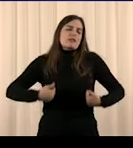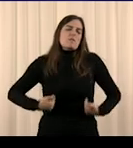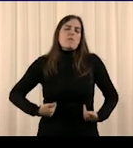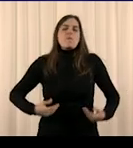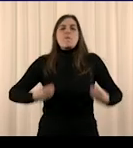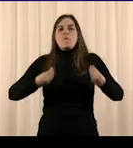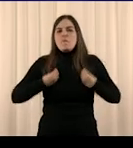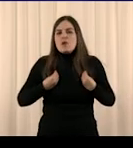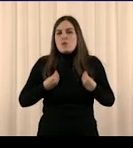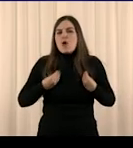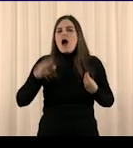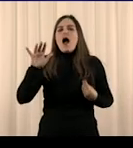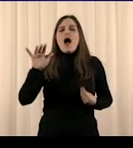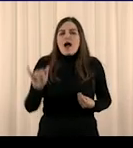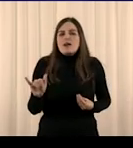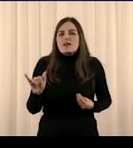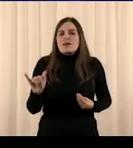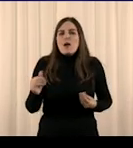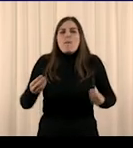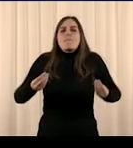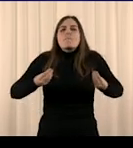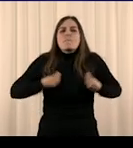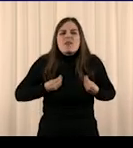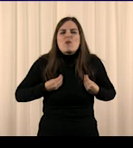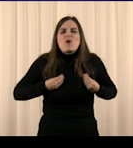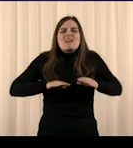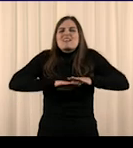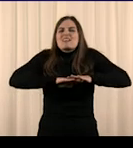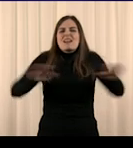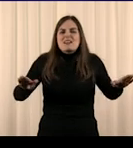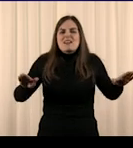Vivo. Vivo. Simplemente.